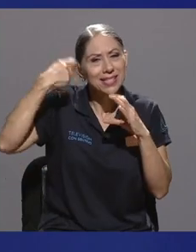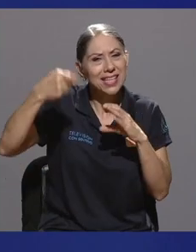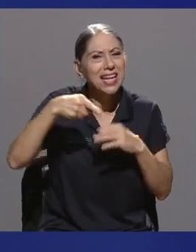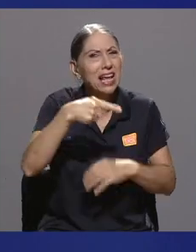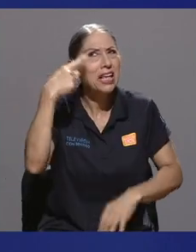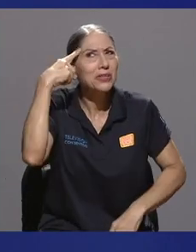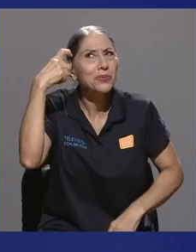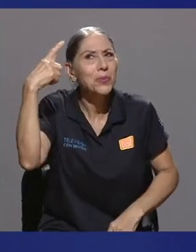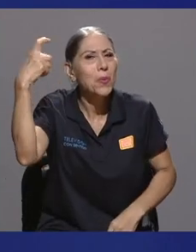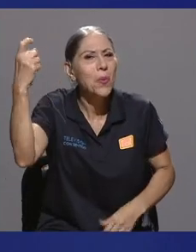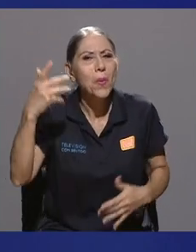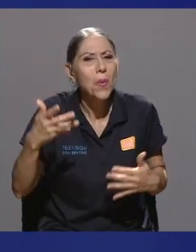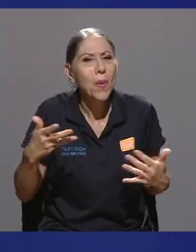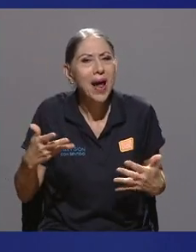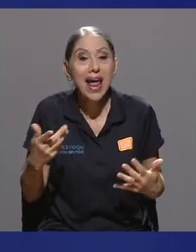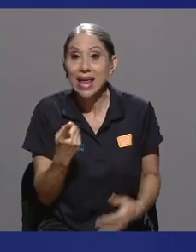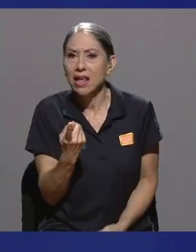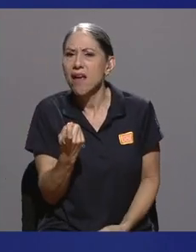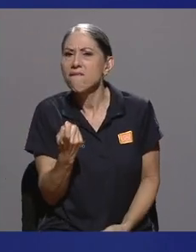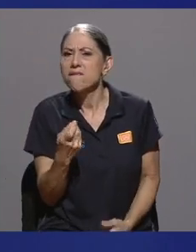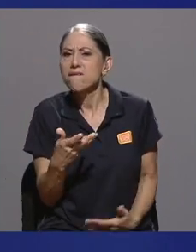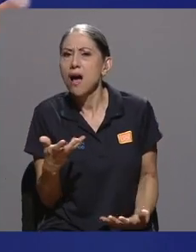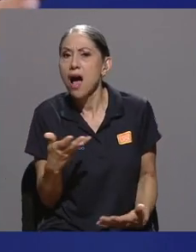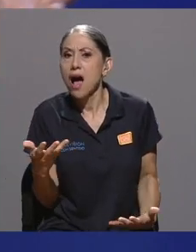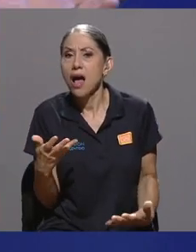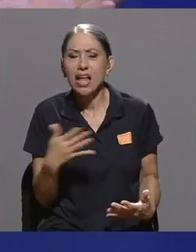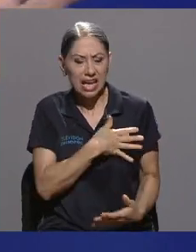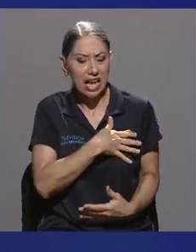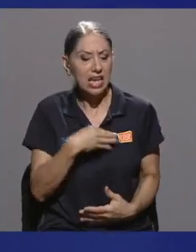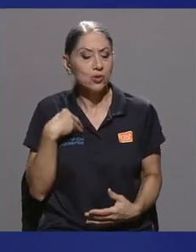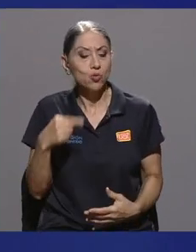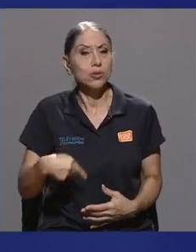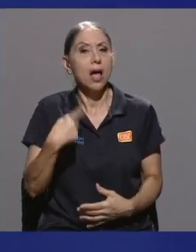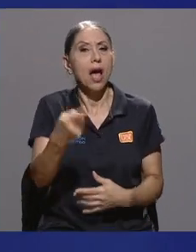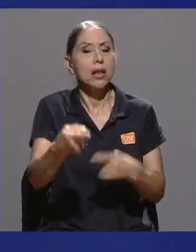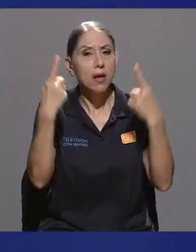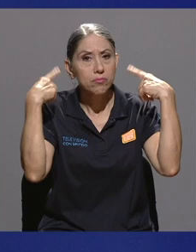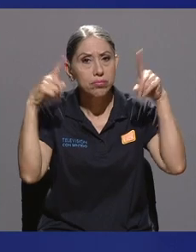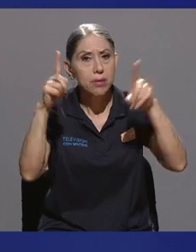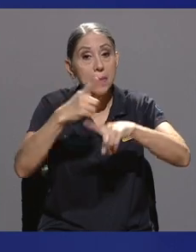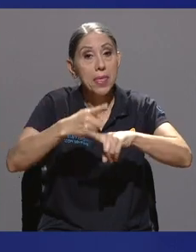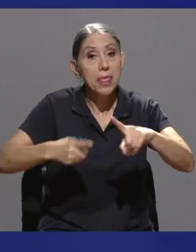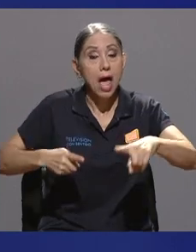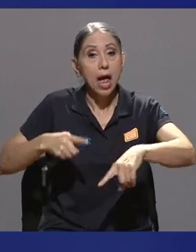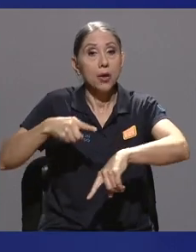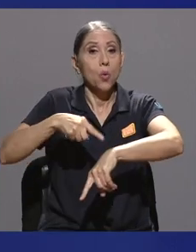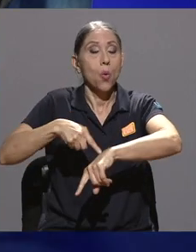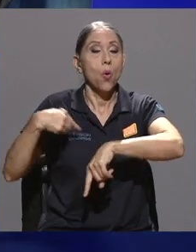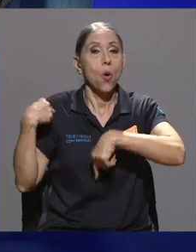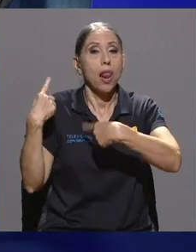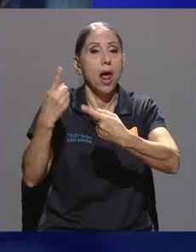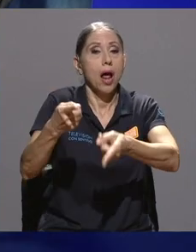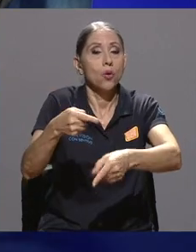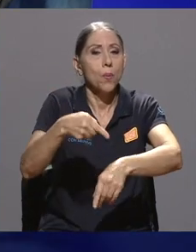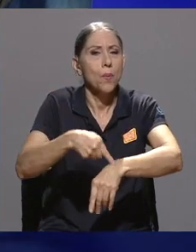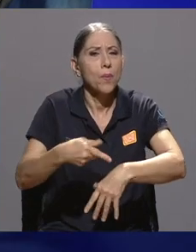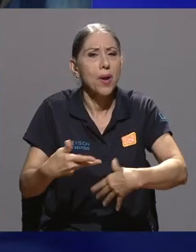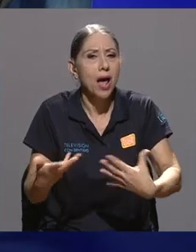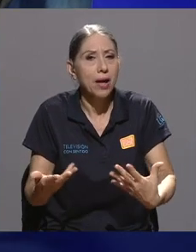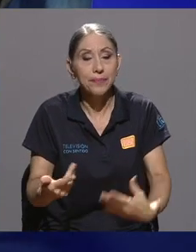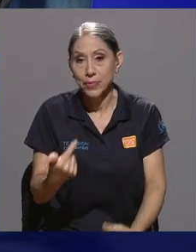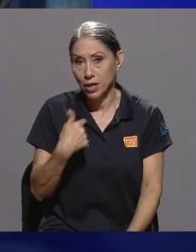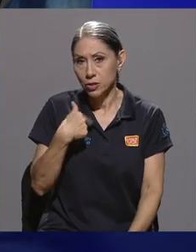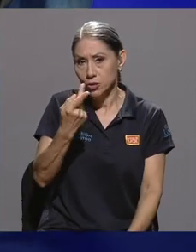falta? ¿Qué les gustaría que esta unión llegara a concretar en el mediano plazo, en el largo plazo? Bueno, yo